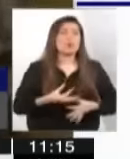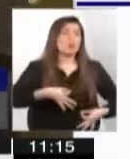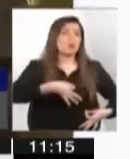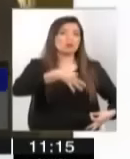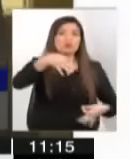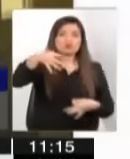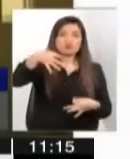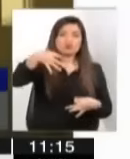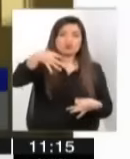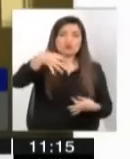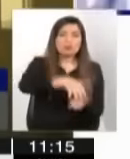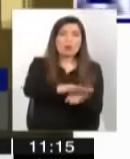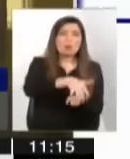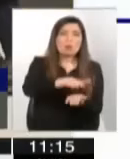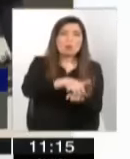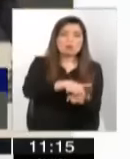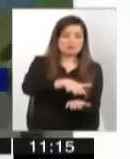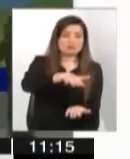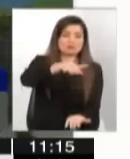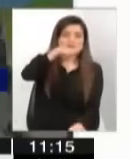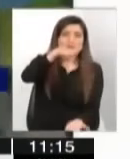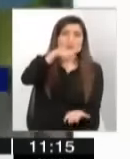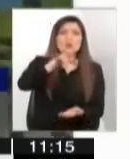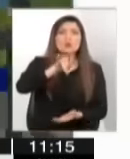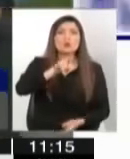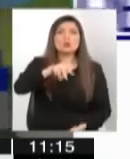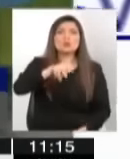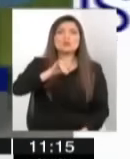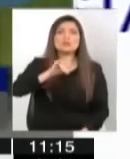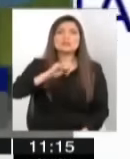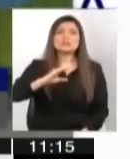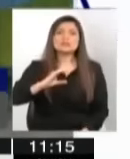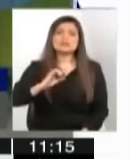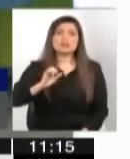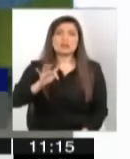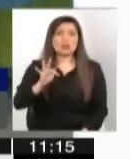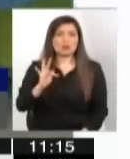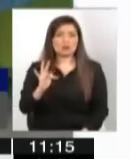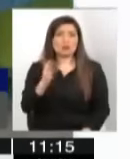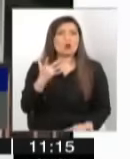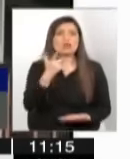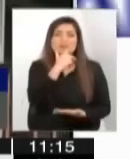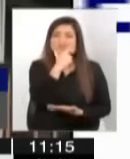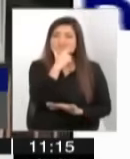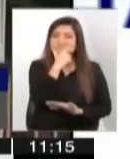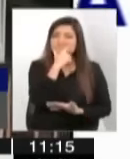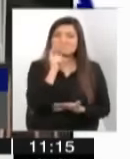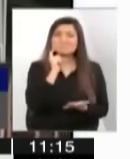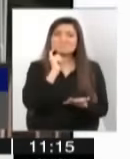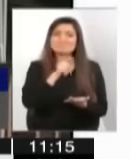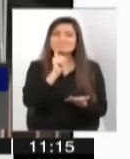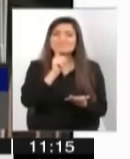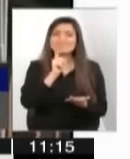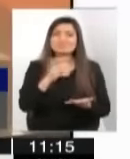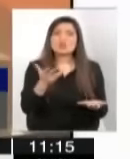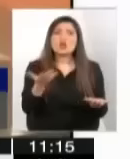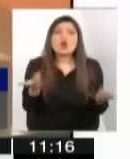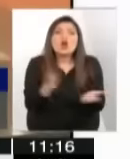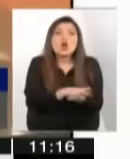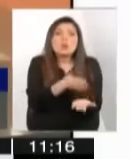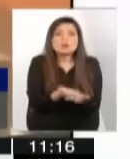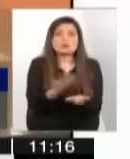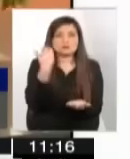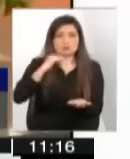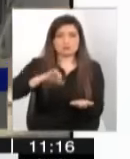de la UNICEF, en cuanto a cuestionamiento, a cómo tenemos hoy día a los niños y niñas jóvenes al interior de los centros,